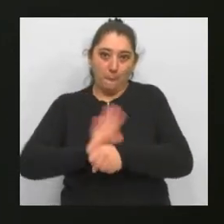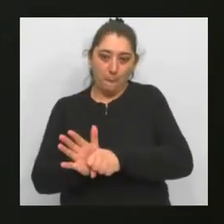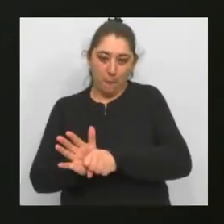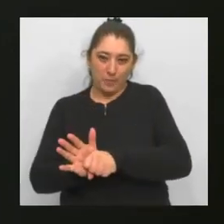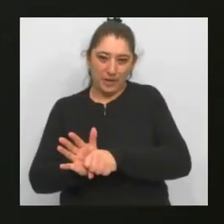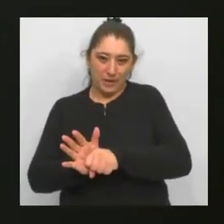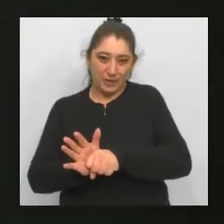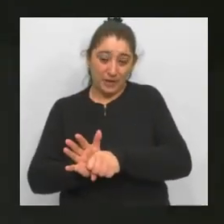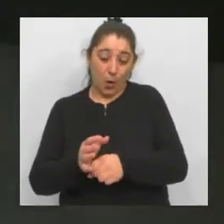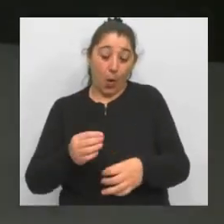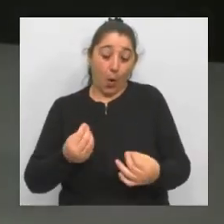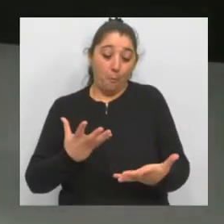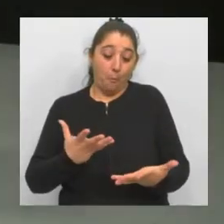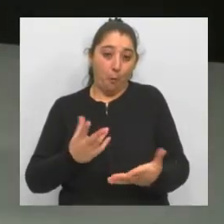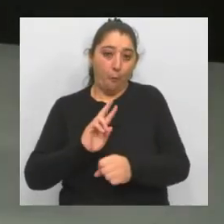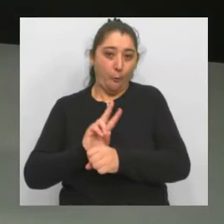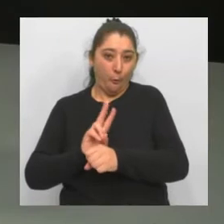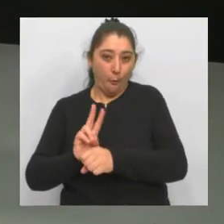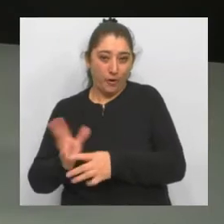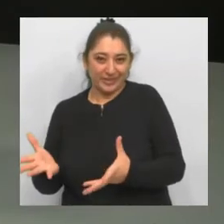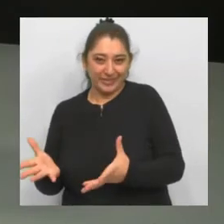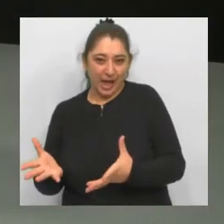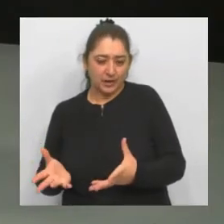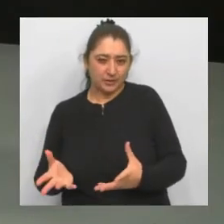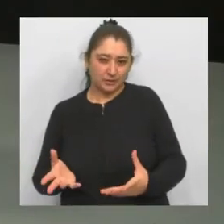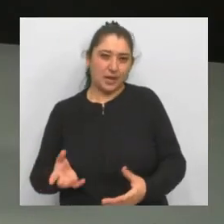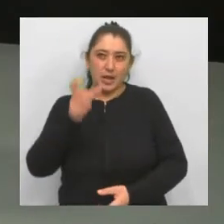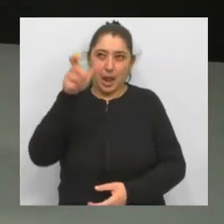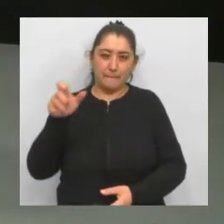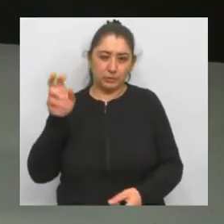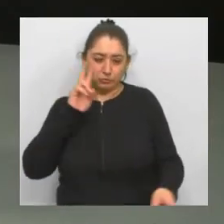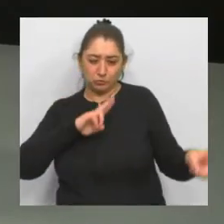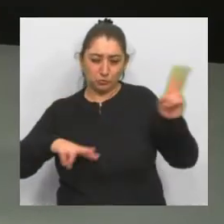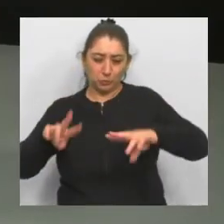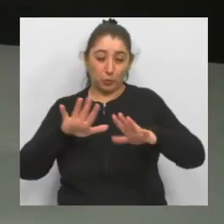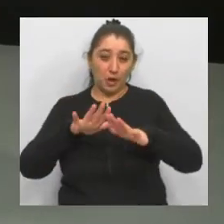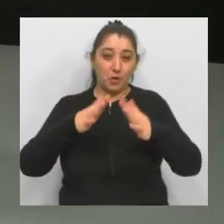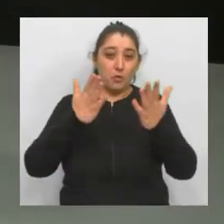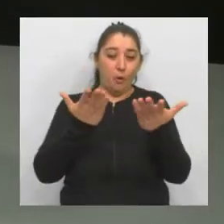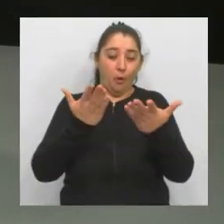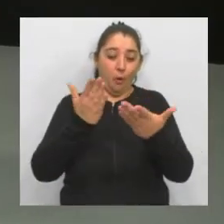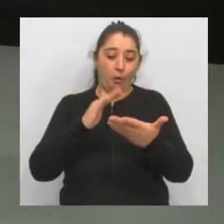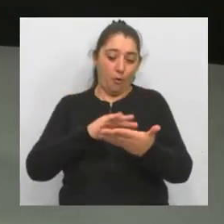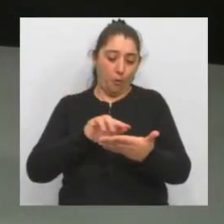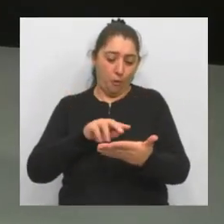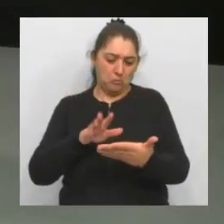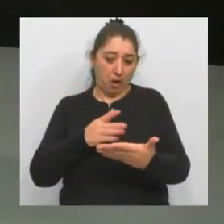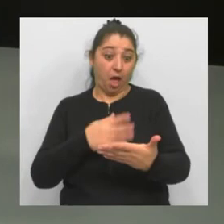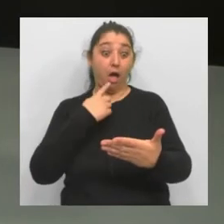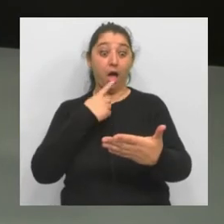la gente ha querido buscar y buscó otra vez en los libros, ¿no? Por ejemplo, ¿cuántas veces se había leído, compartido